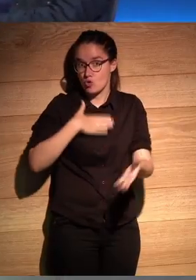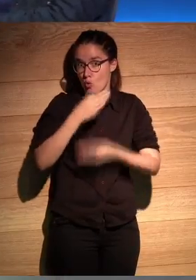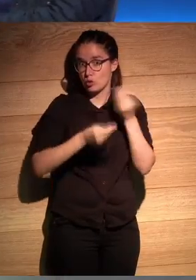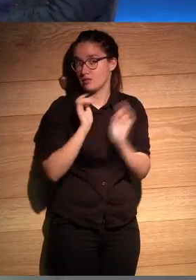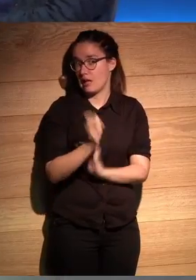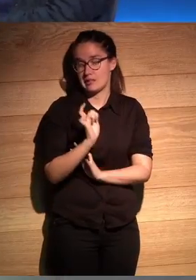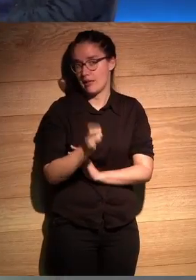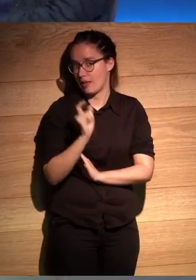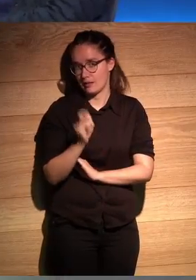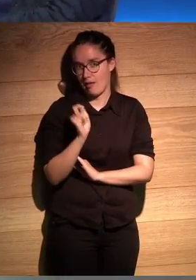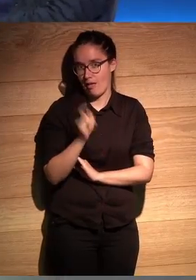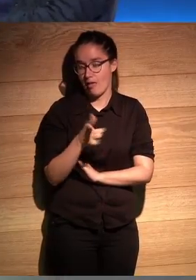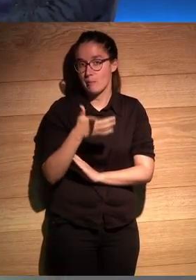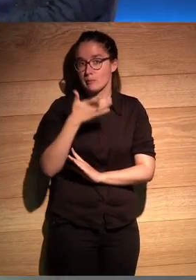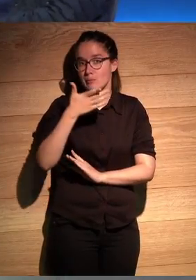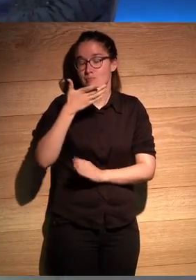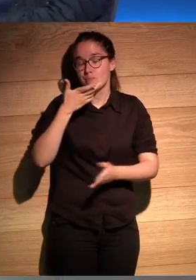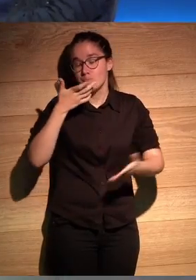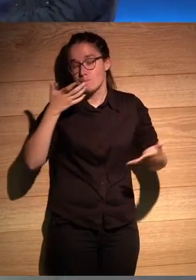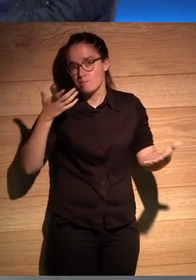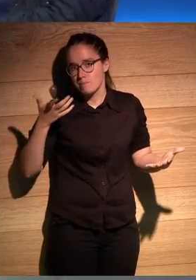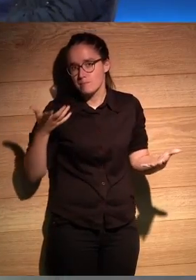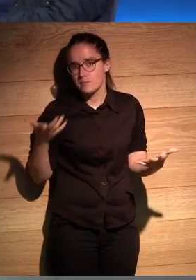habitualmente digamos